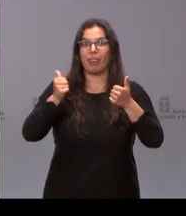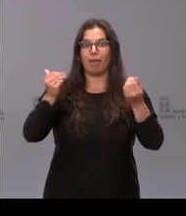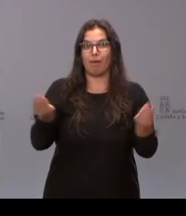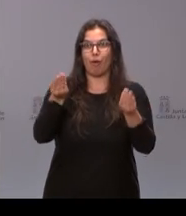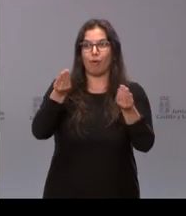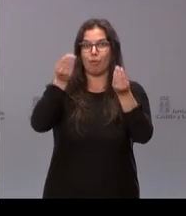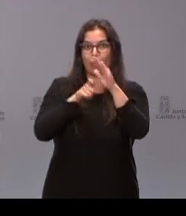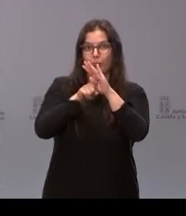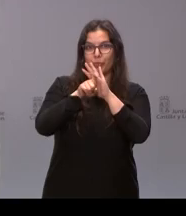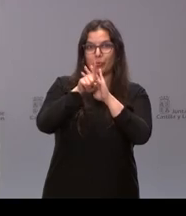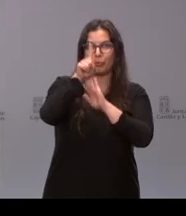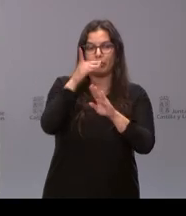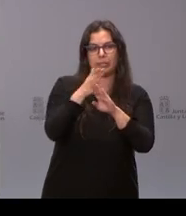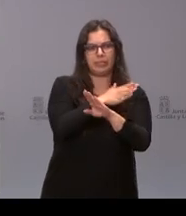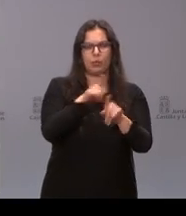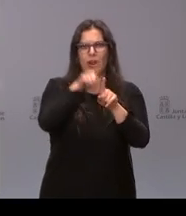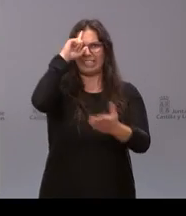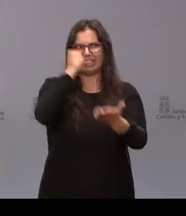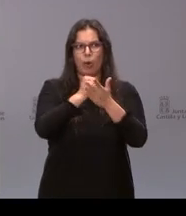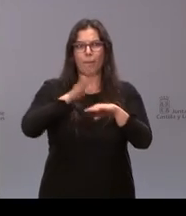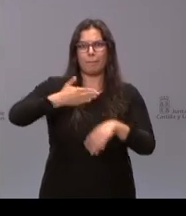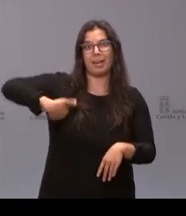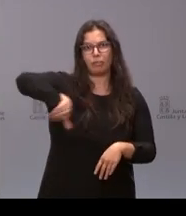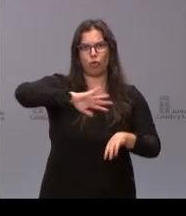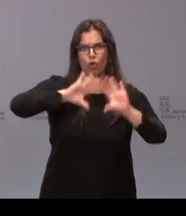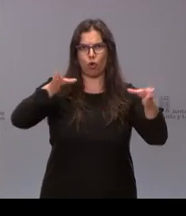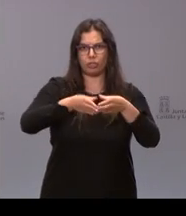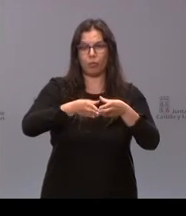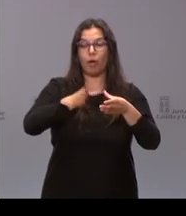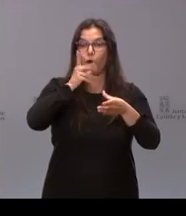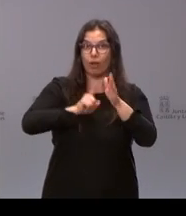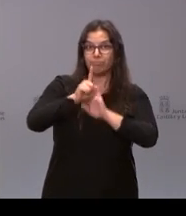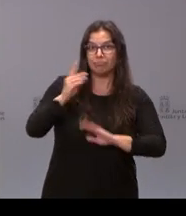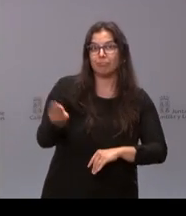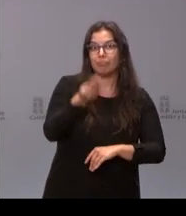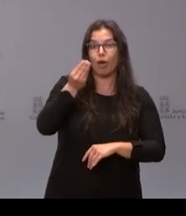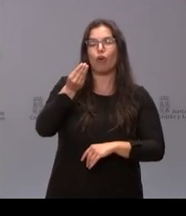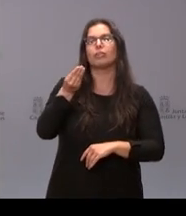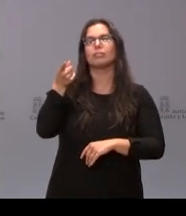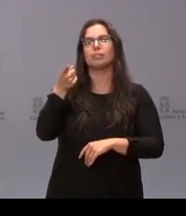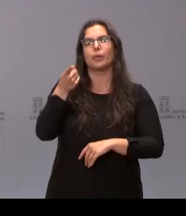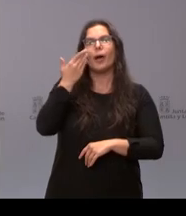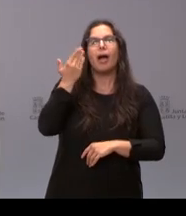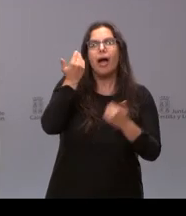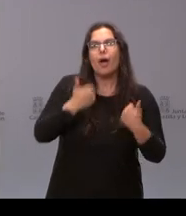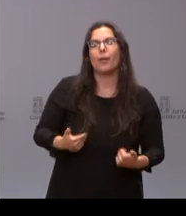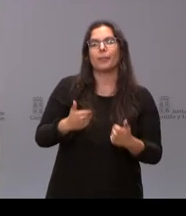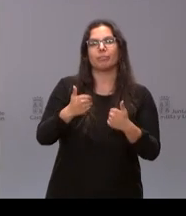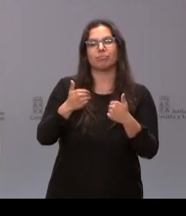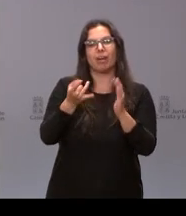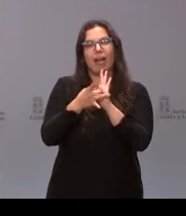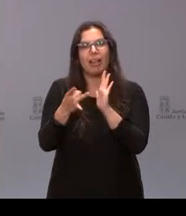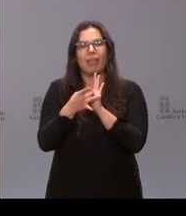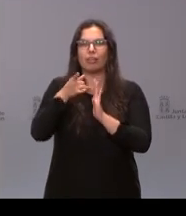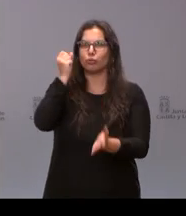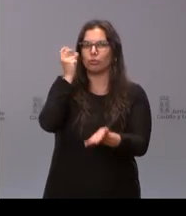calificarse como un trauma colectivo. En esa recuperación, la humanización y el refuerzo de la calidad se presentan como retos